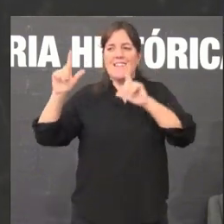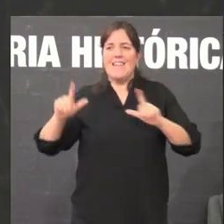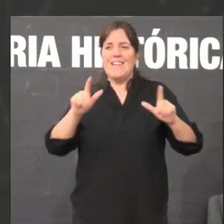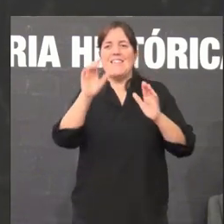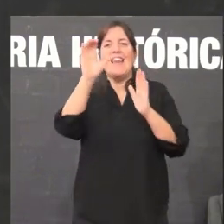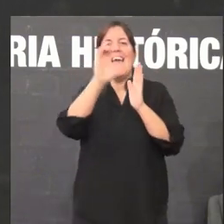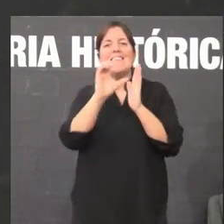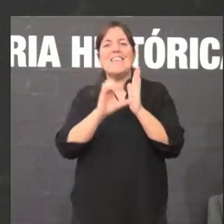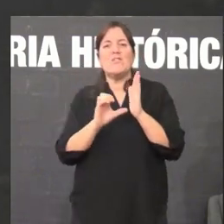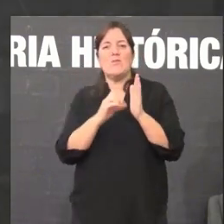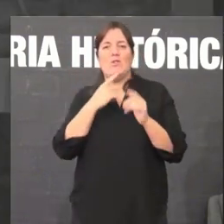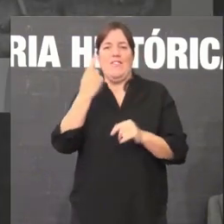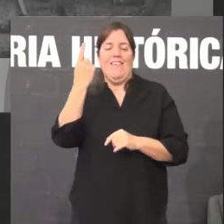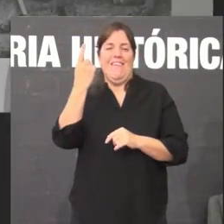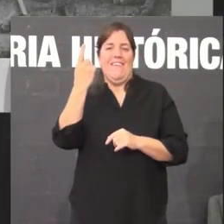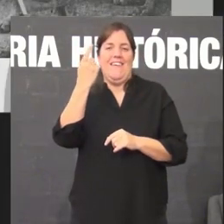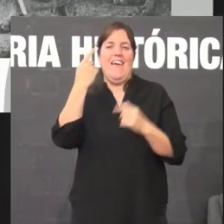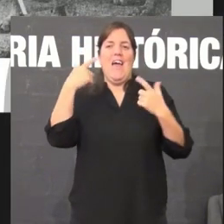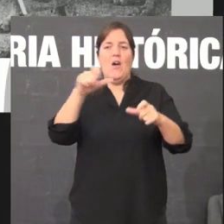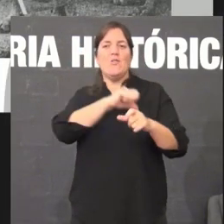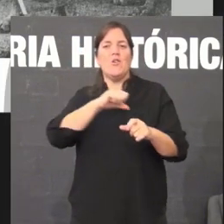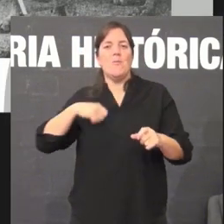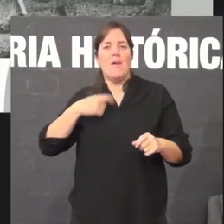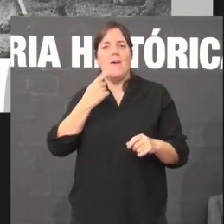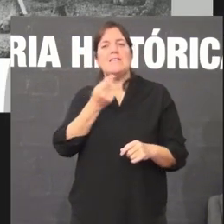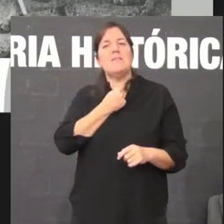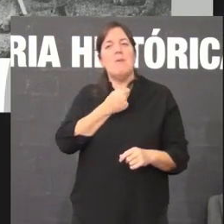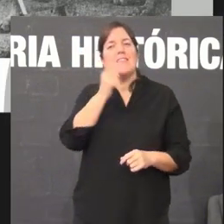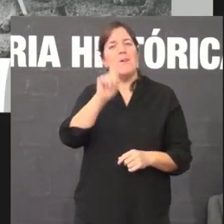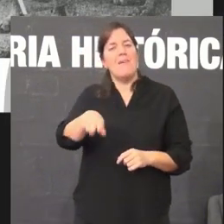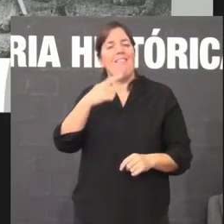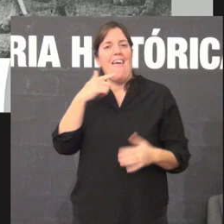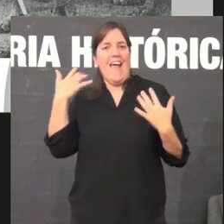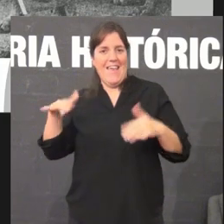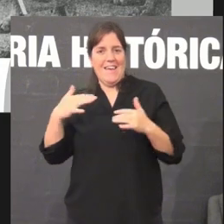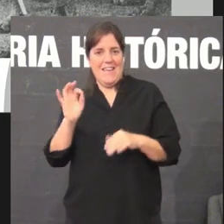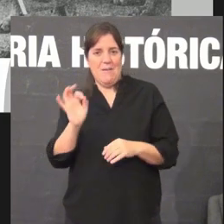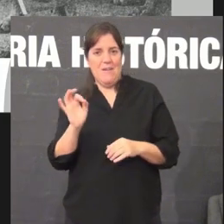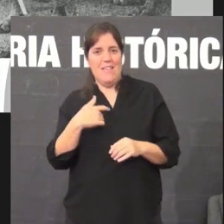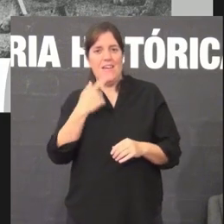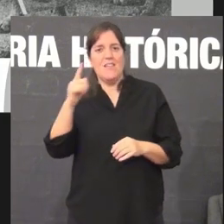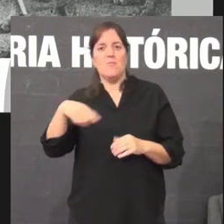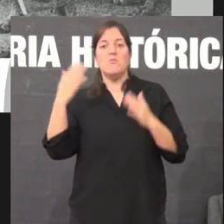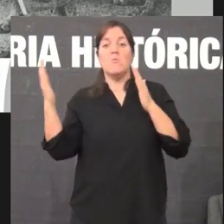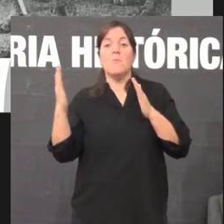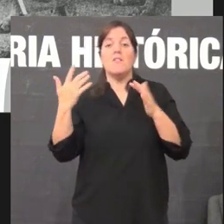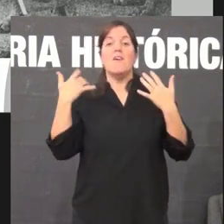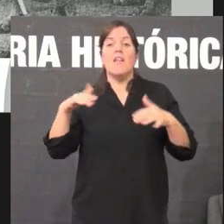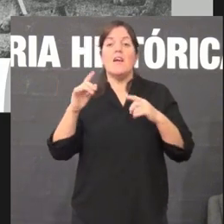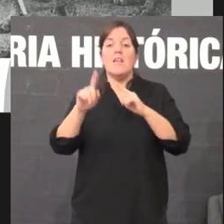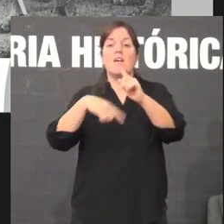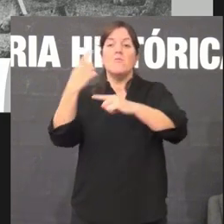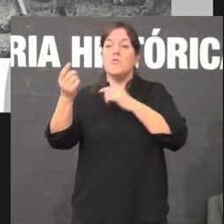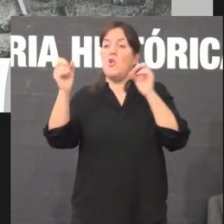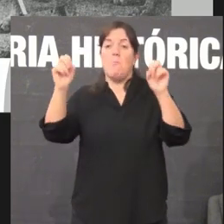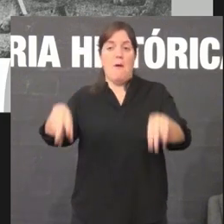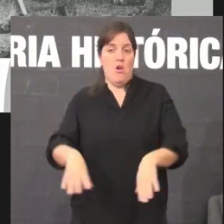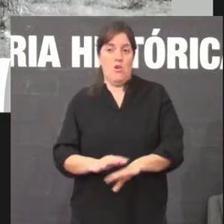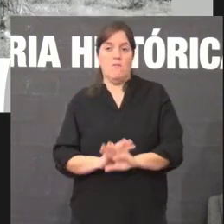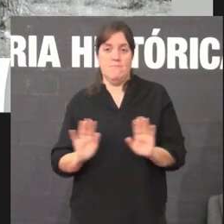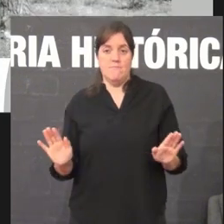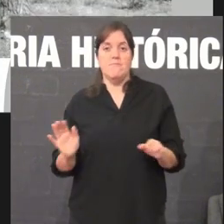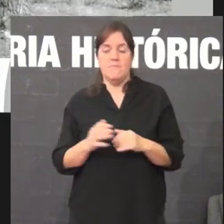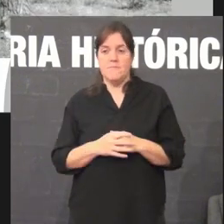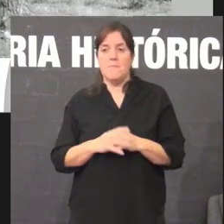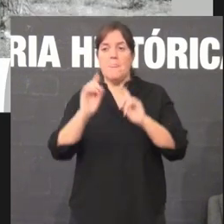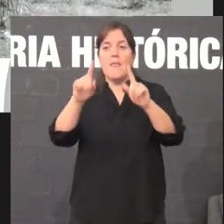é unha foto simpática, unha foto dun momento de alegría. Mas despois, como sabemos, dese momento de alegría veu o pior. Podemos